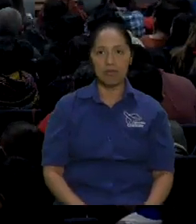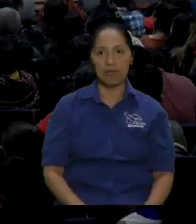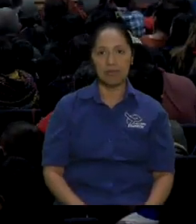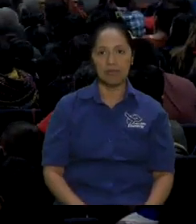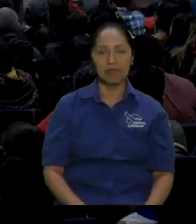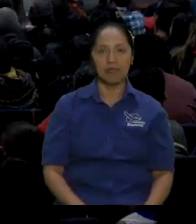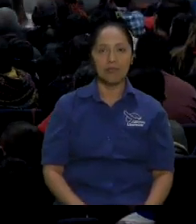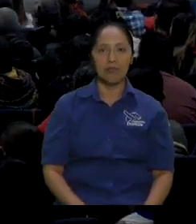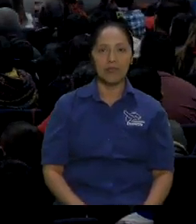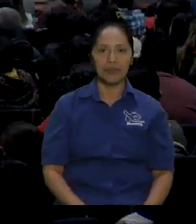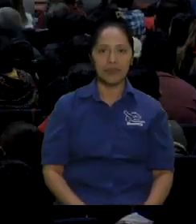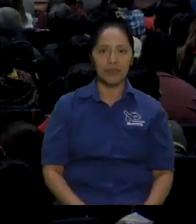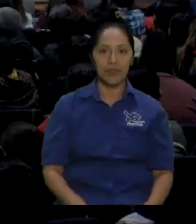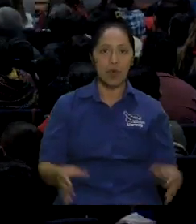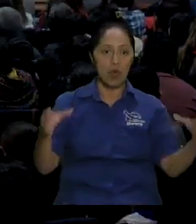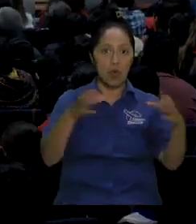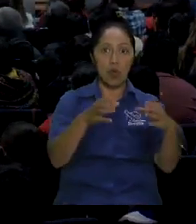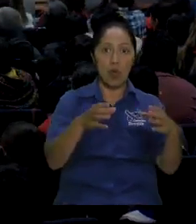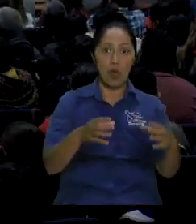el buki cristiano